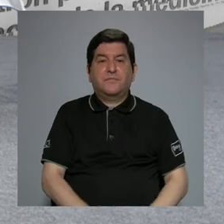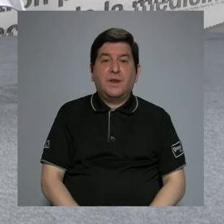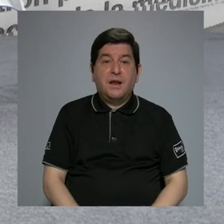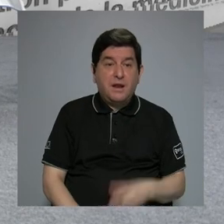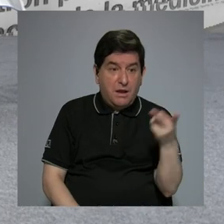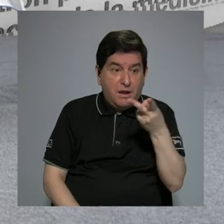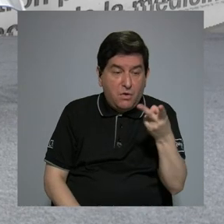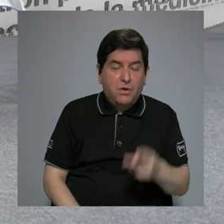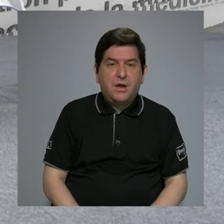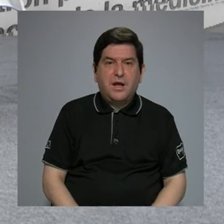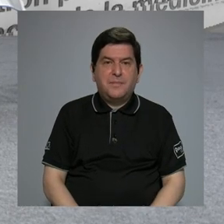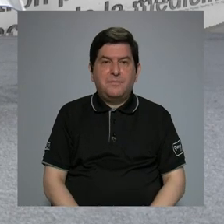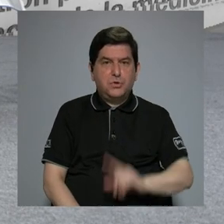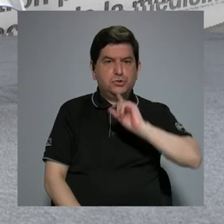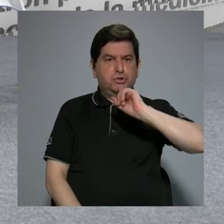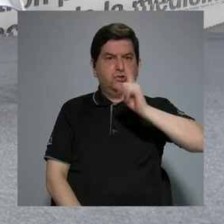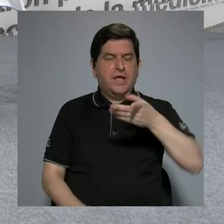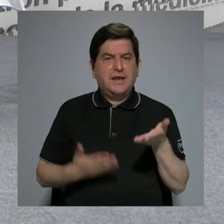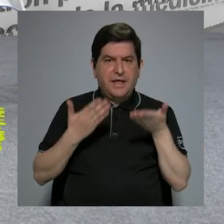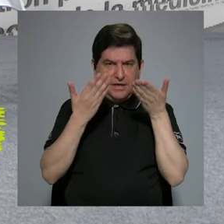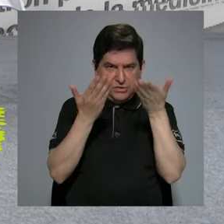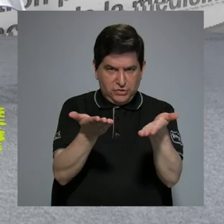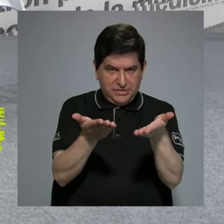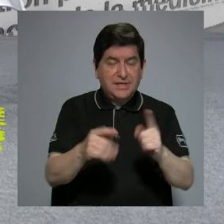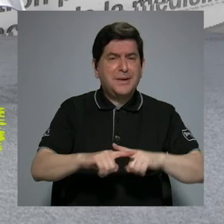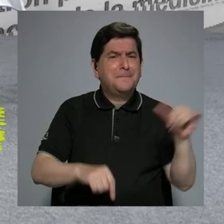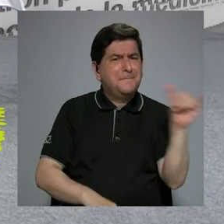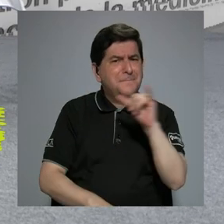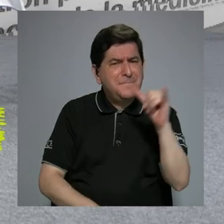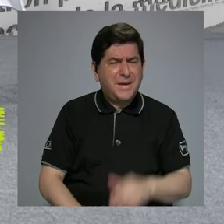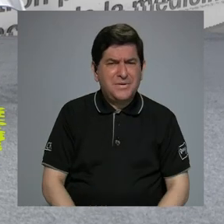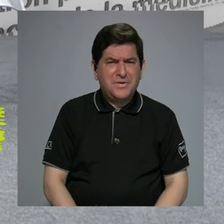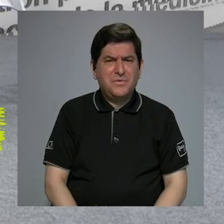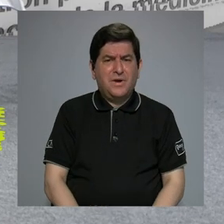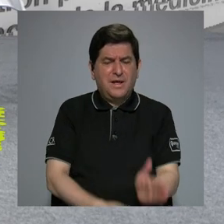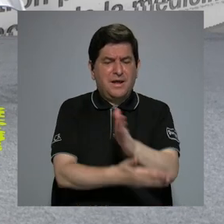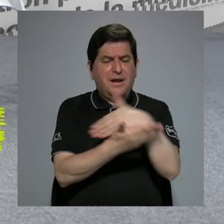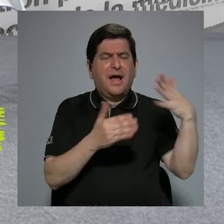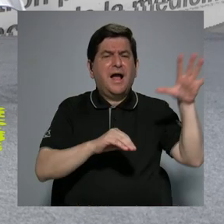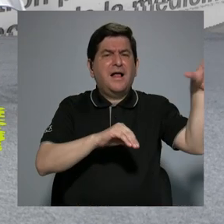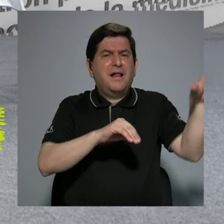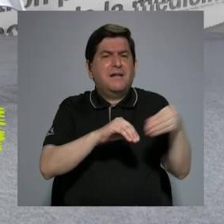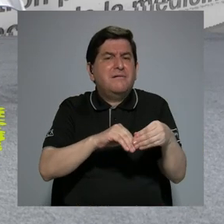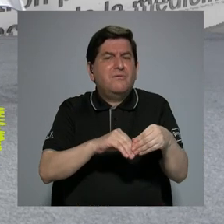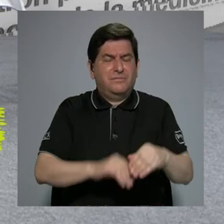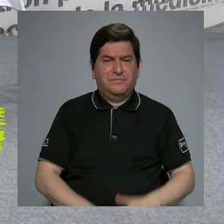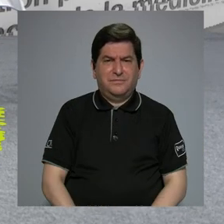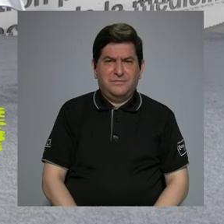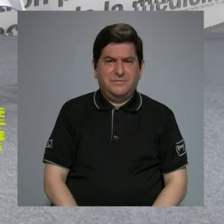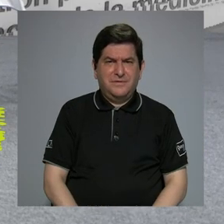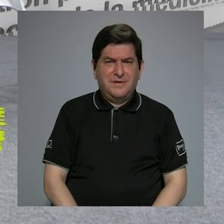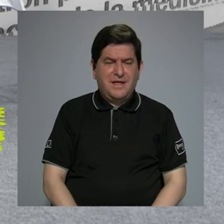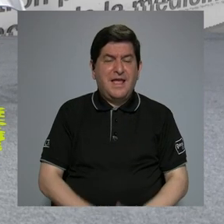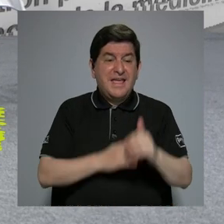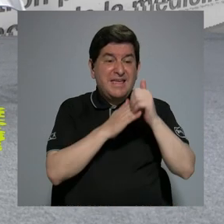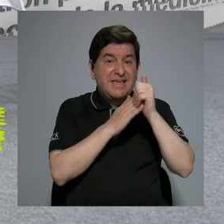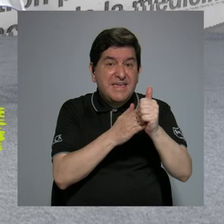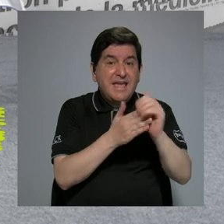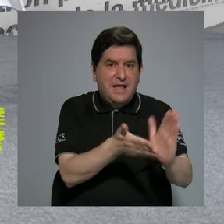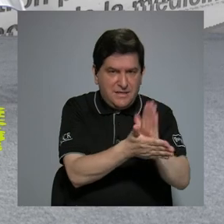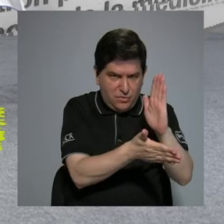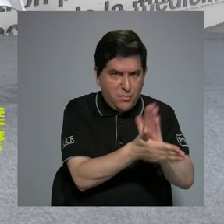hicimos entrega de las declaraciones que hemos hecho. Pero también entregamos algo más, que fue una serie de guías,